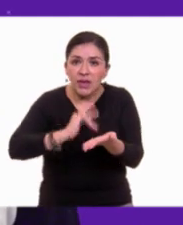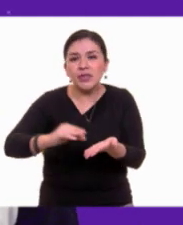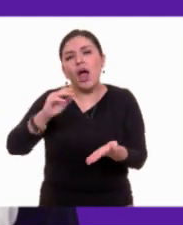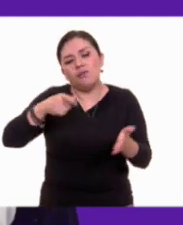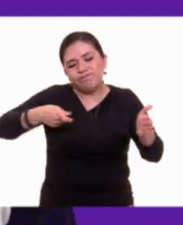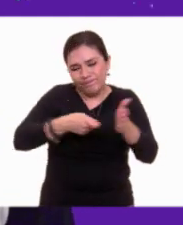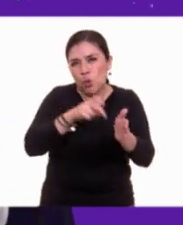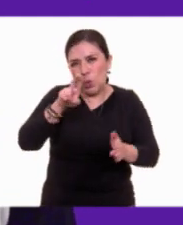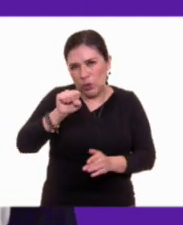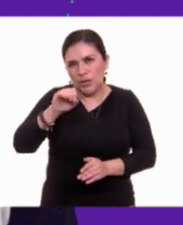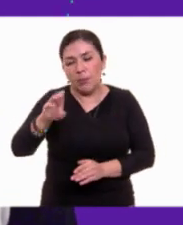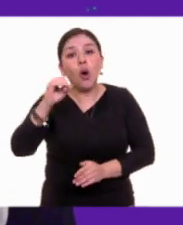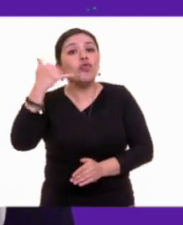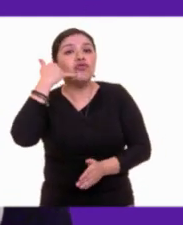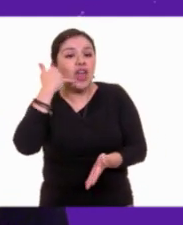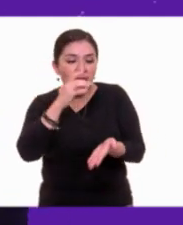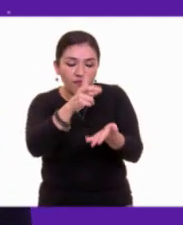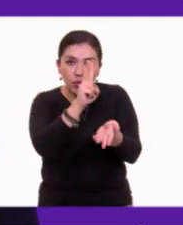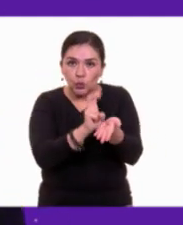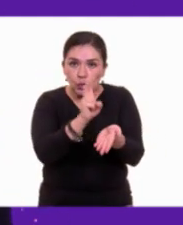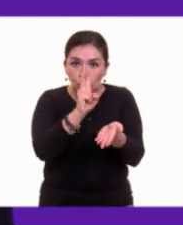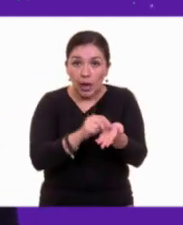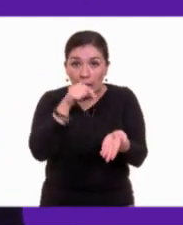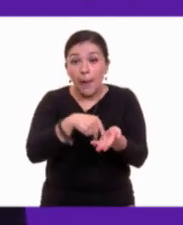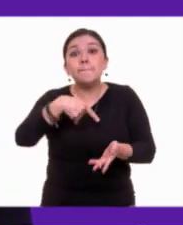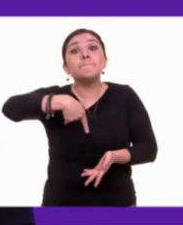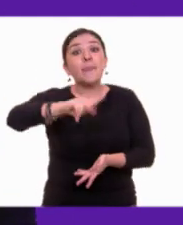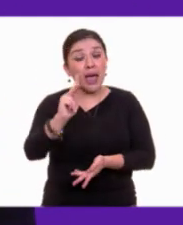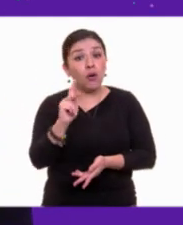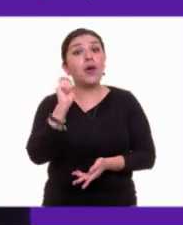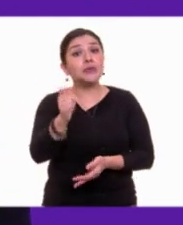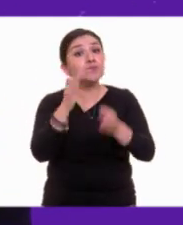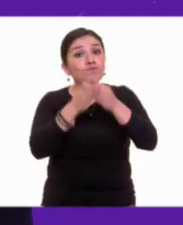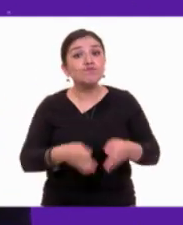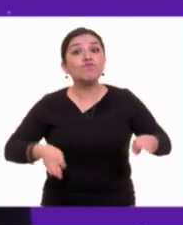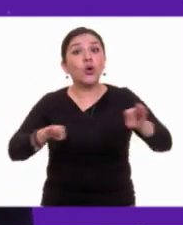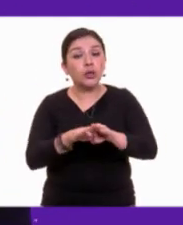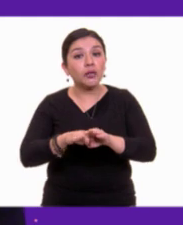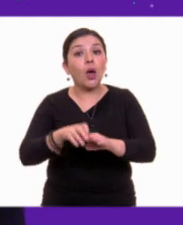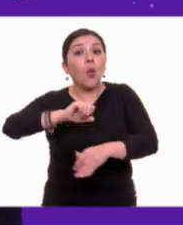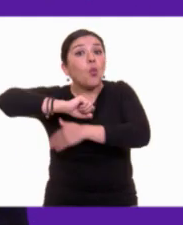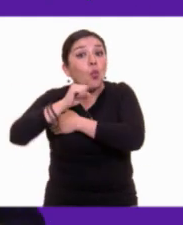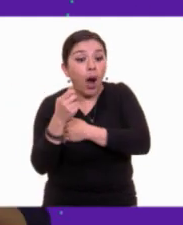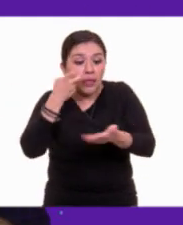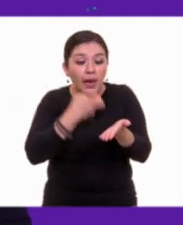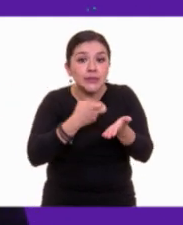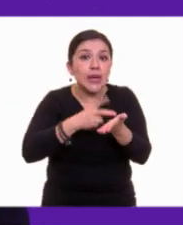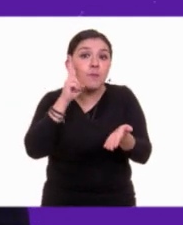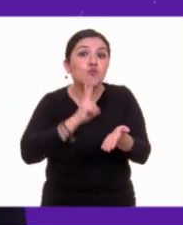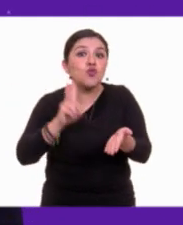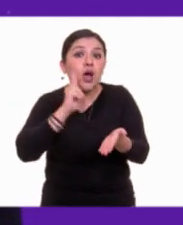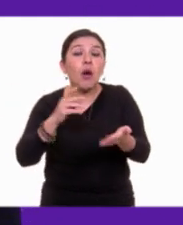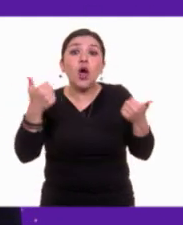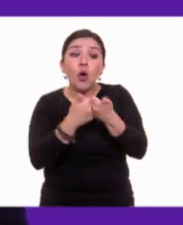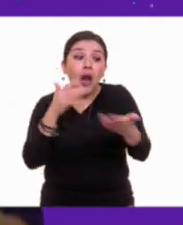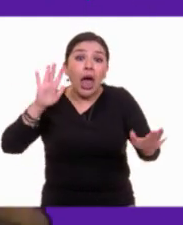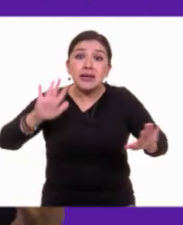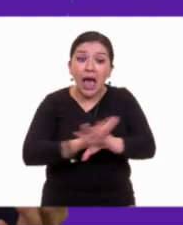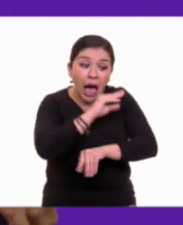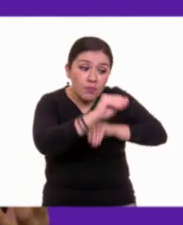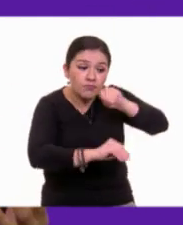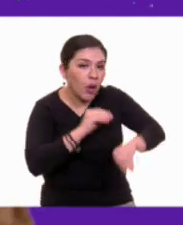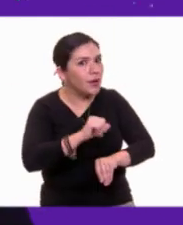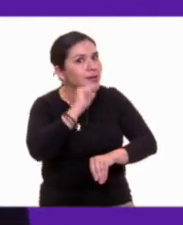memoria USB o teléfono celular. Pero eso sí, es indispensable conservar la evidencia sin que haya sido modificada